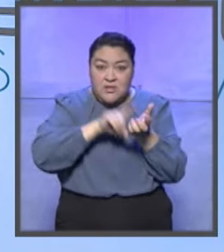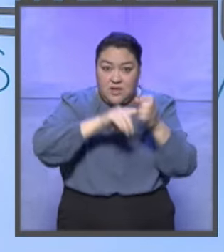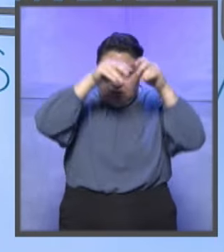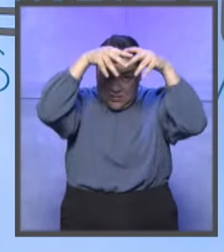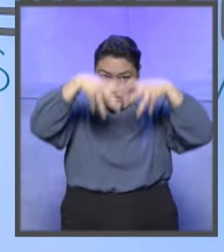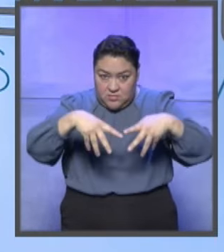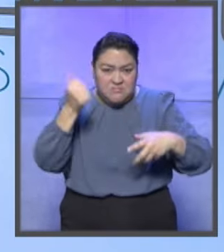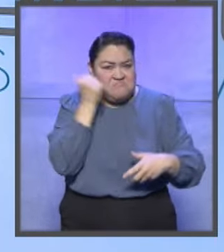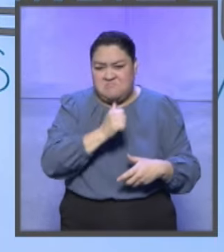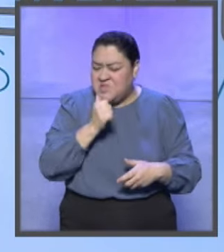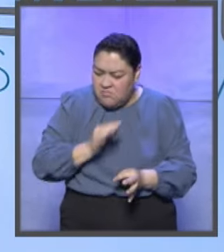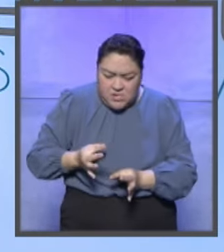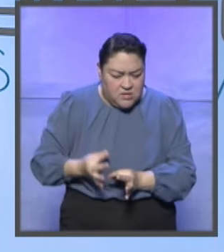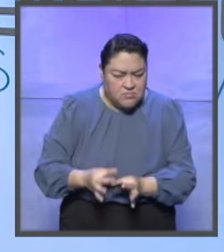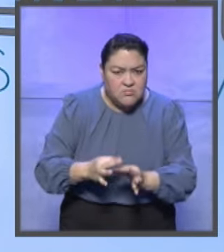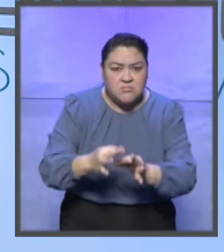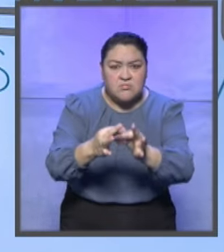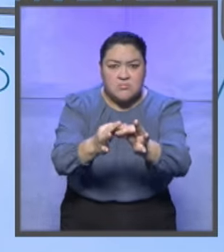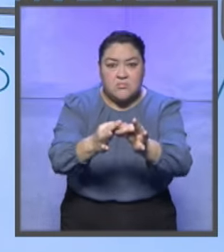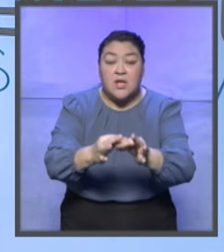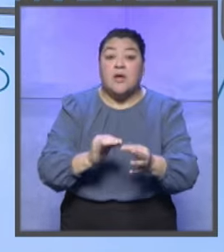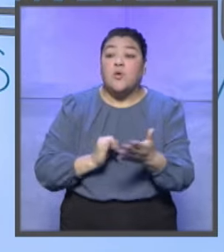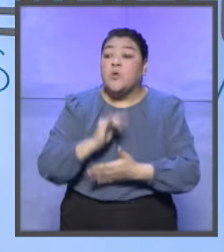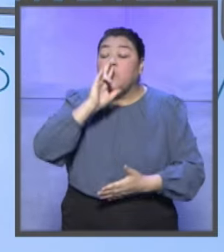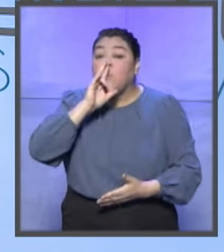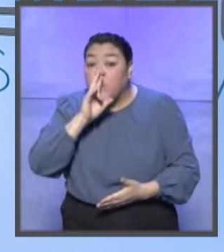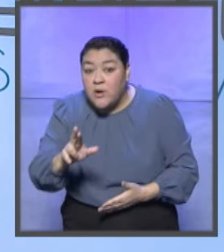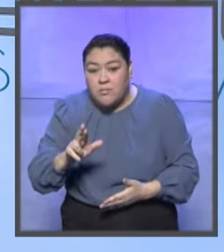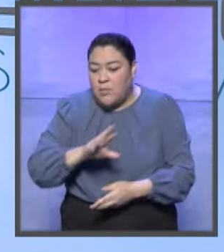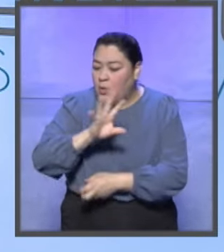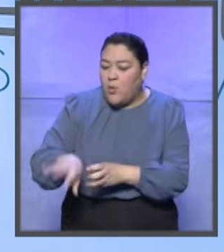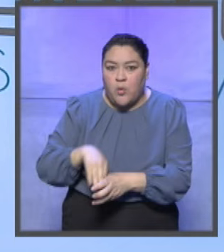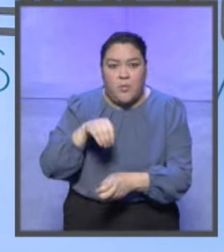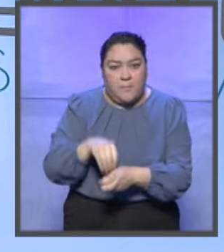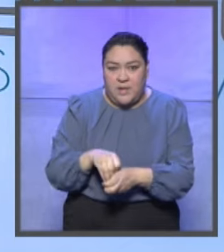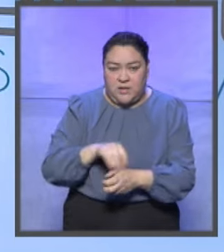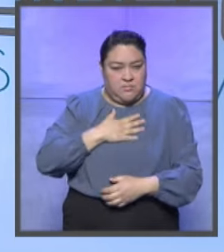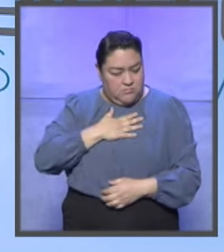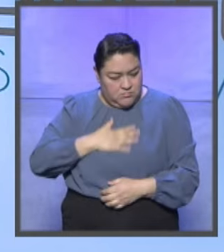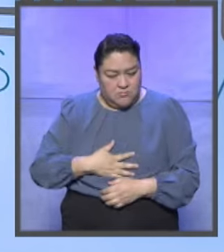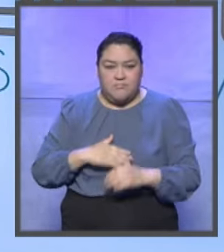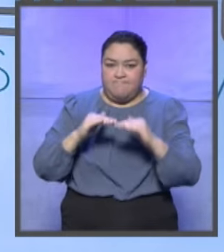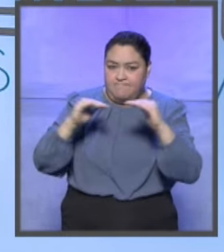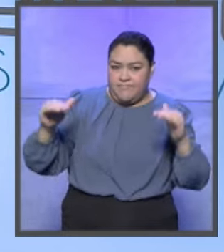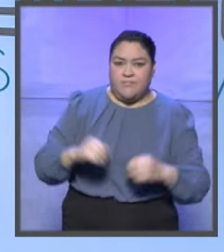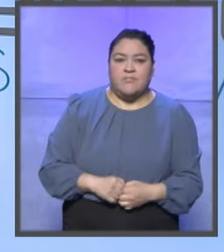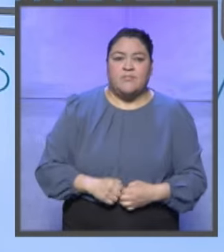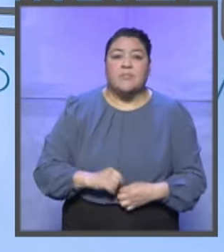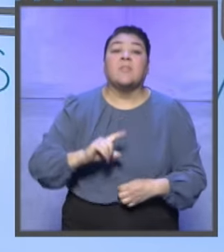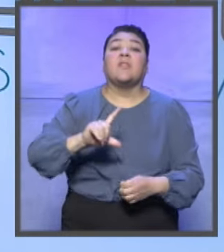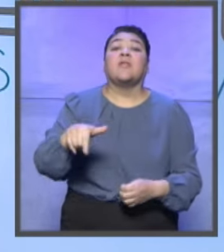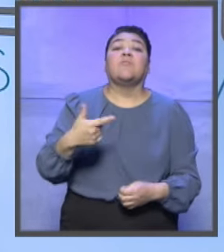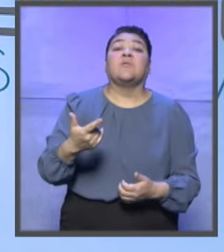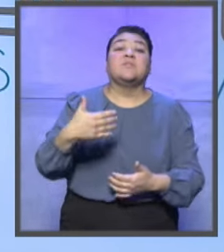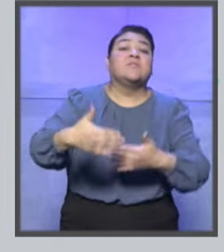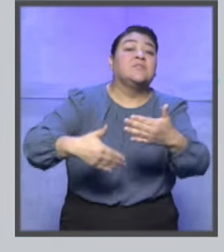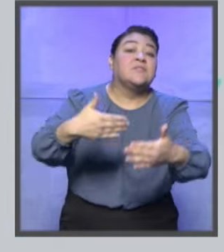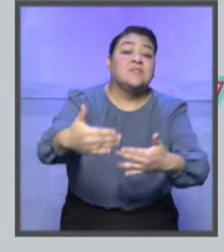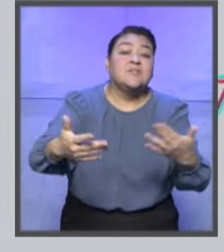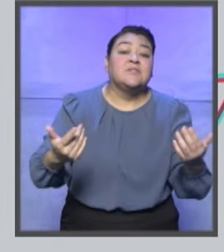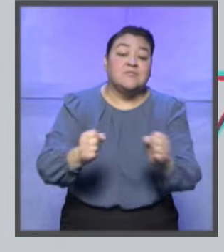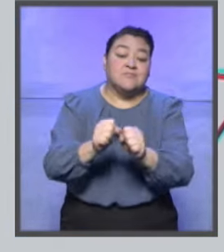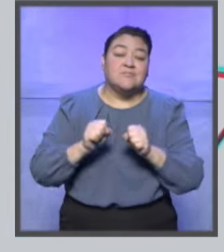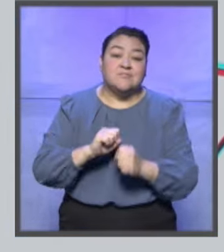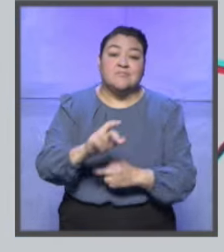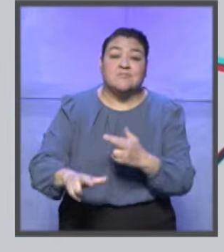estabilidad, digamos, y que nuestros criterios sean aplicados a todos los casos de una manera semejante. ¿Cuál es el pronóstico del tiempo electoral en